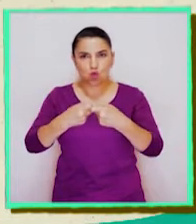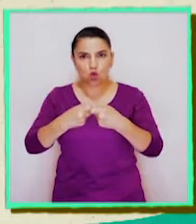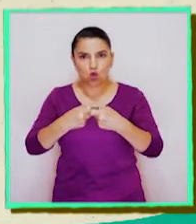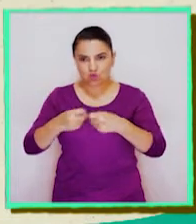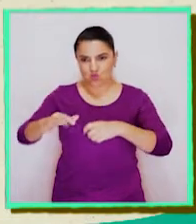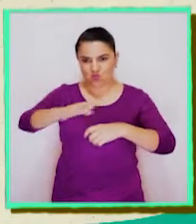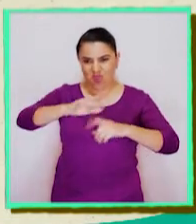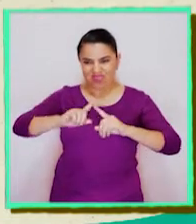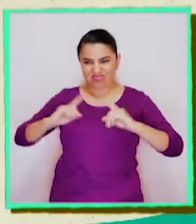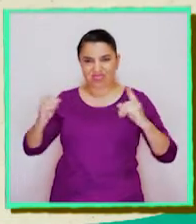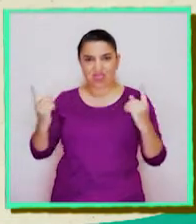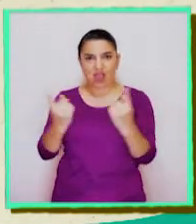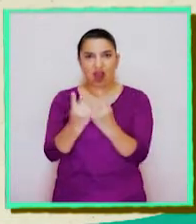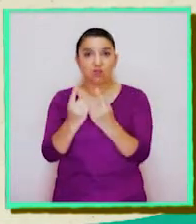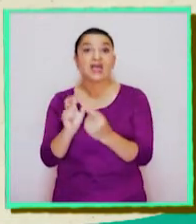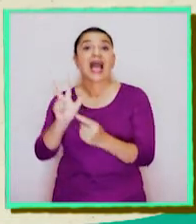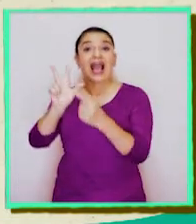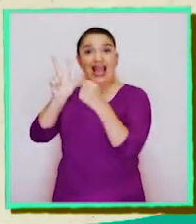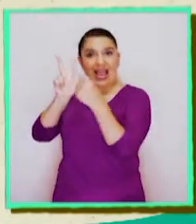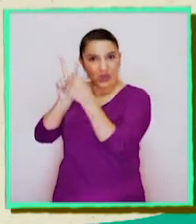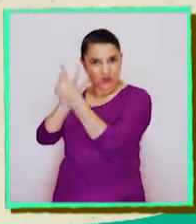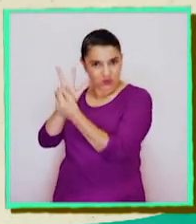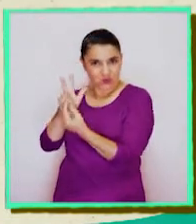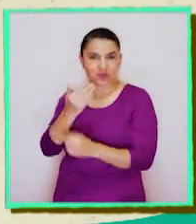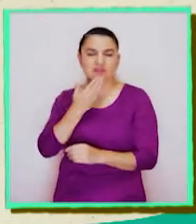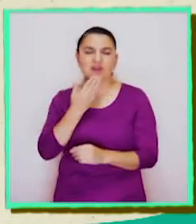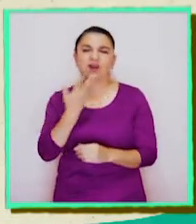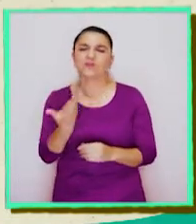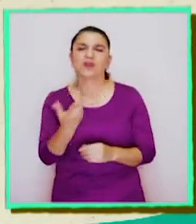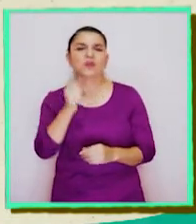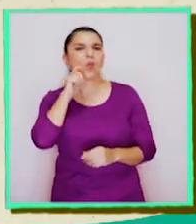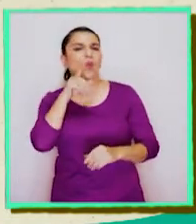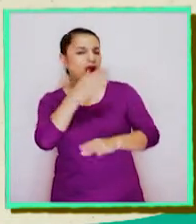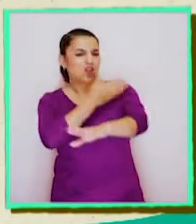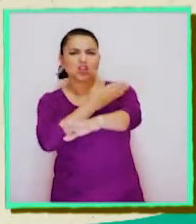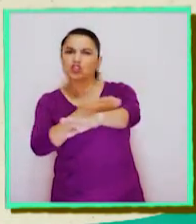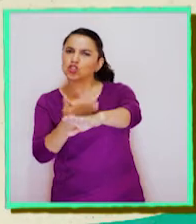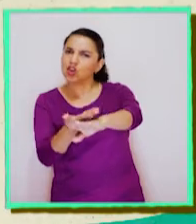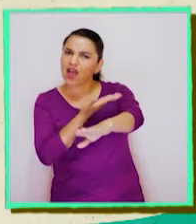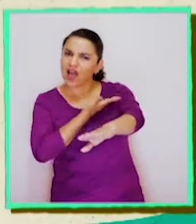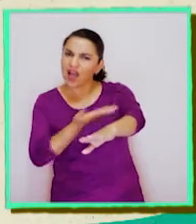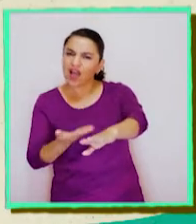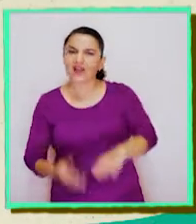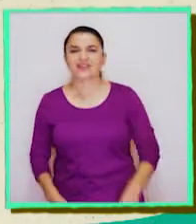humedales. También cactus. ¿De qué zona estamos hablando?